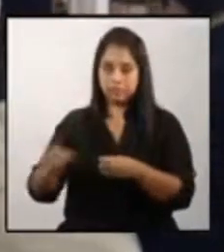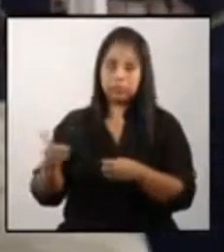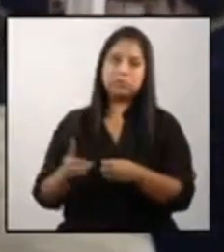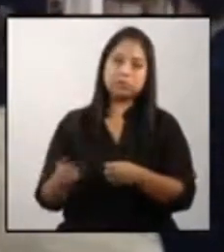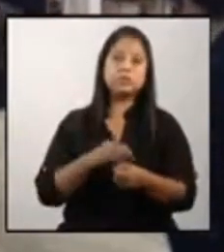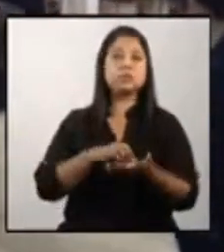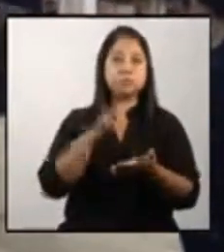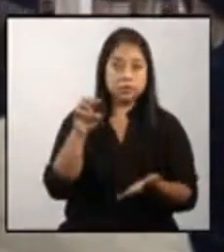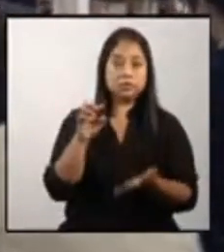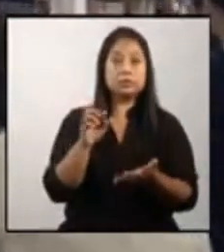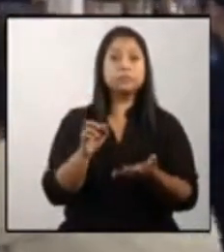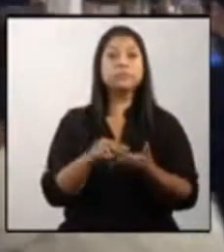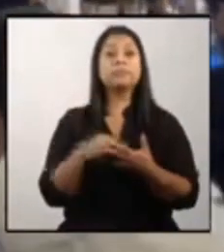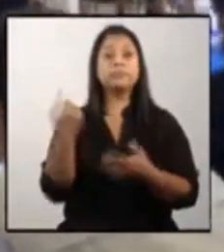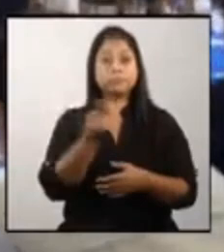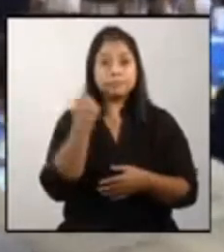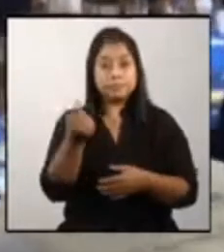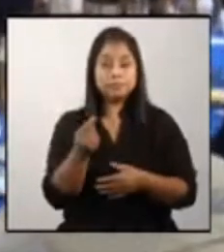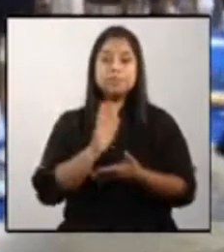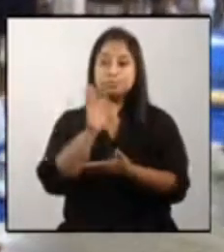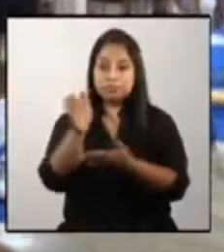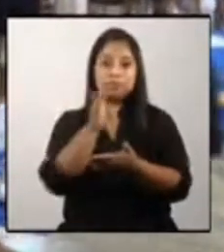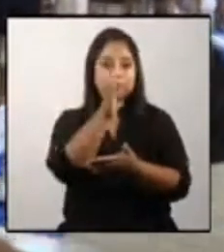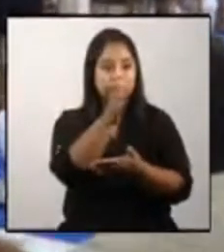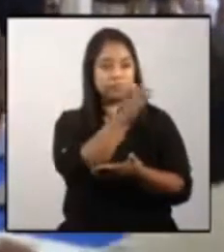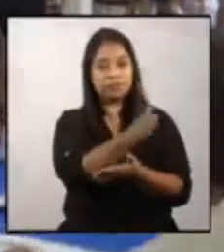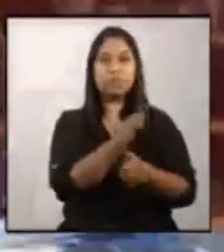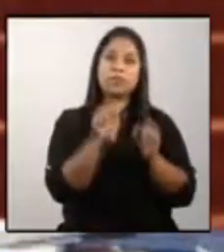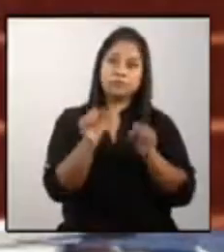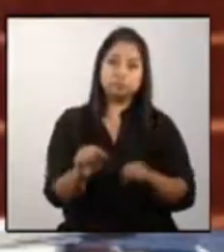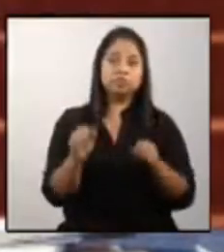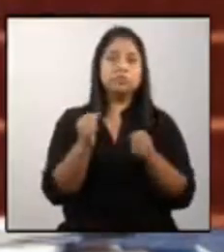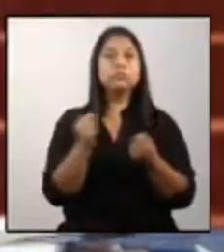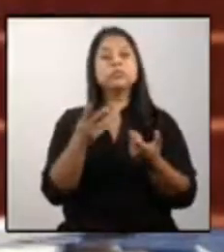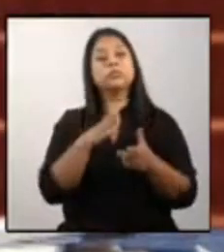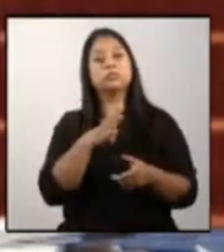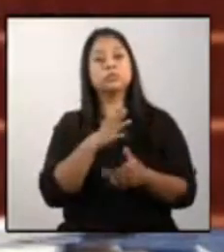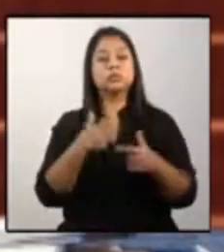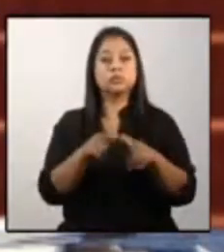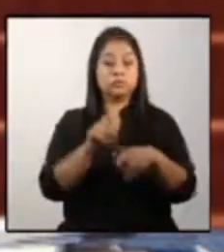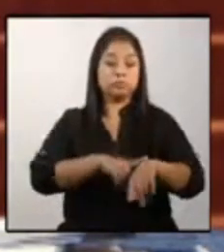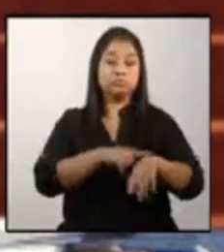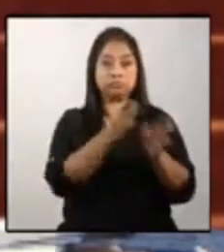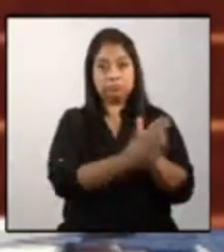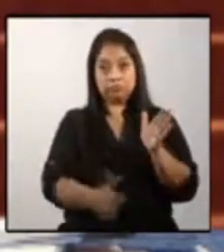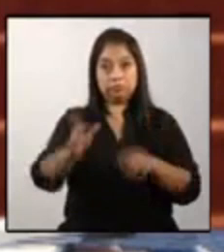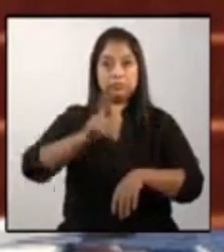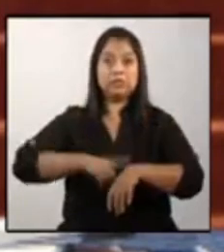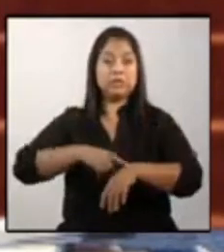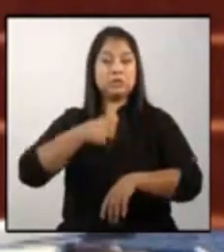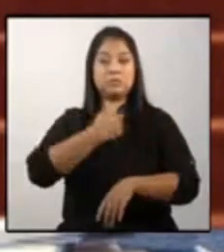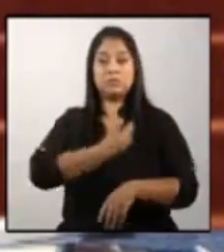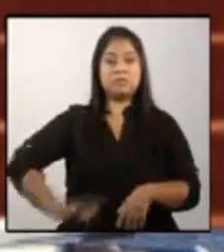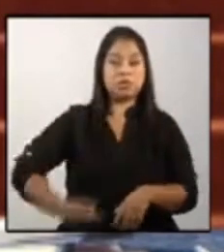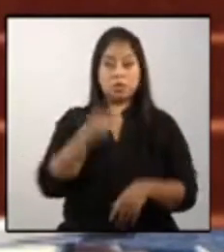y todos llegaremos a poder instaurar a lo largo de este gobierno de los